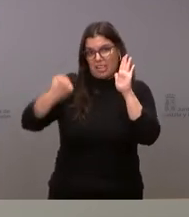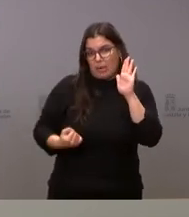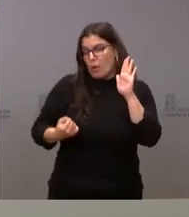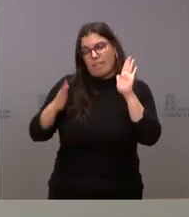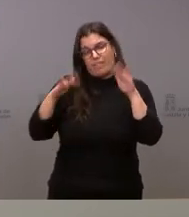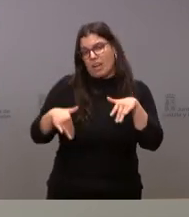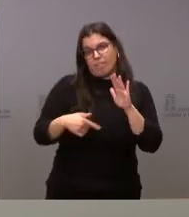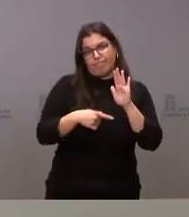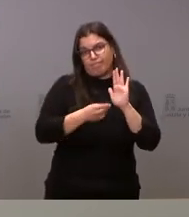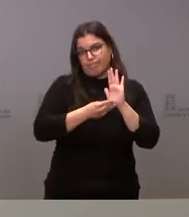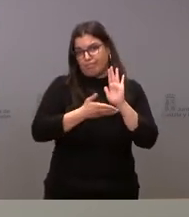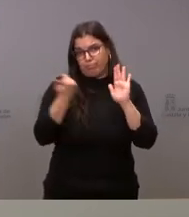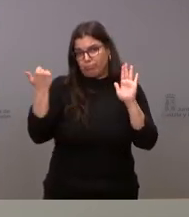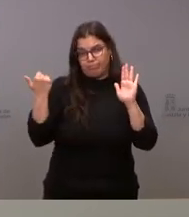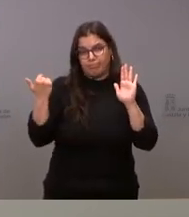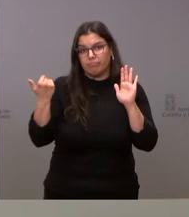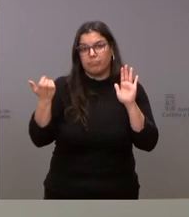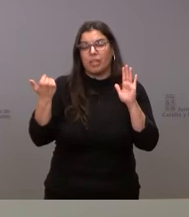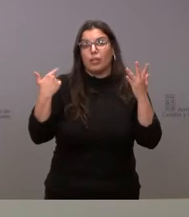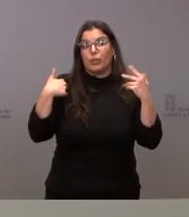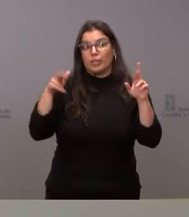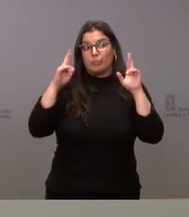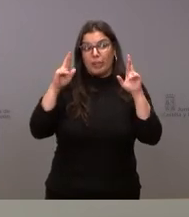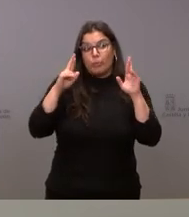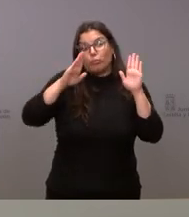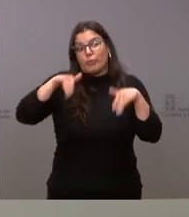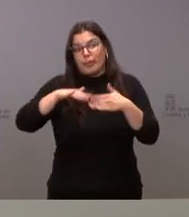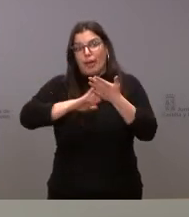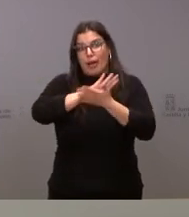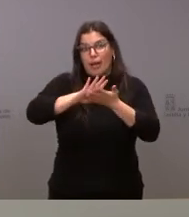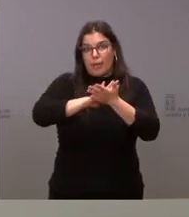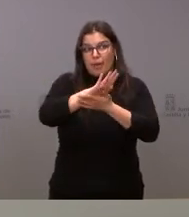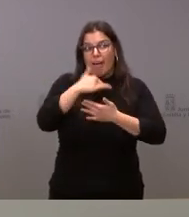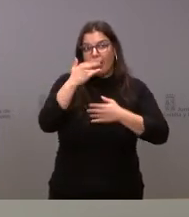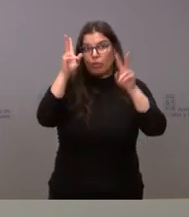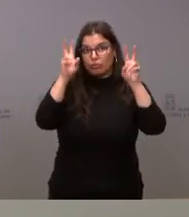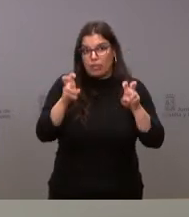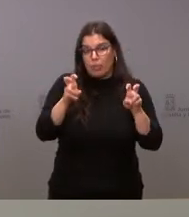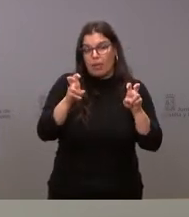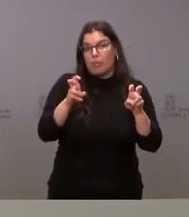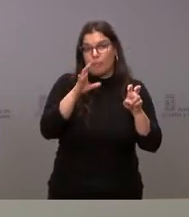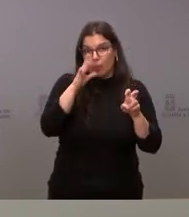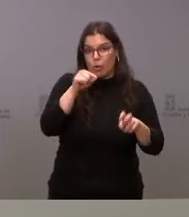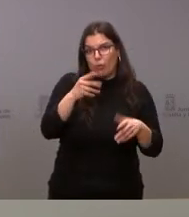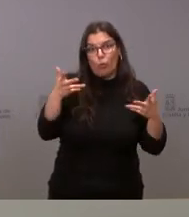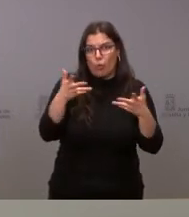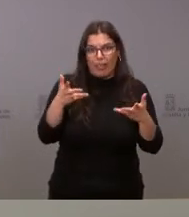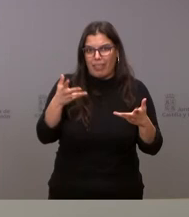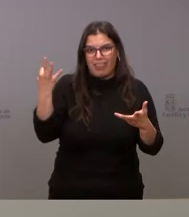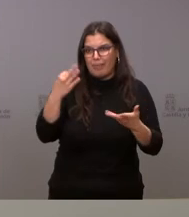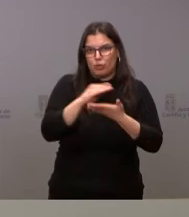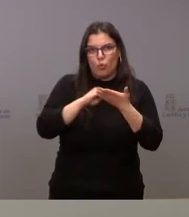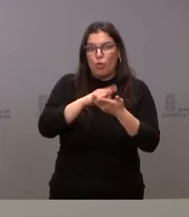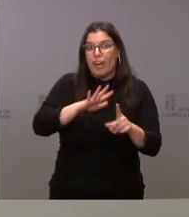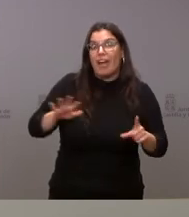desgraciadamente no ha sido así esperemos que en todo caso podamos hablar de él aunque sea fuera del orden del día porque es una urgencia nosotros